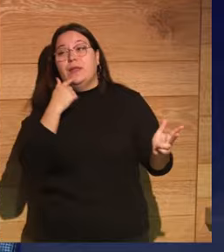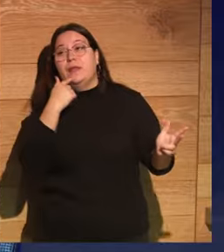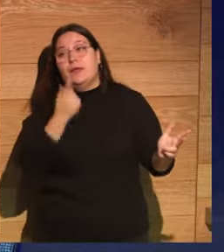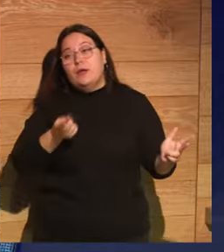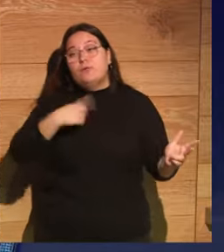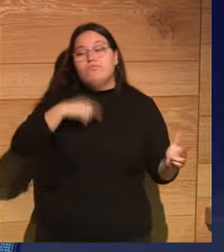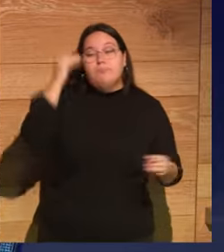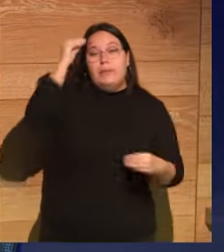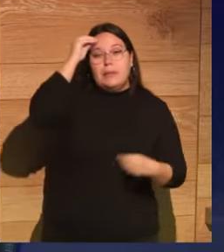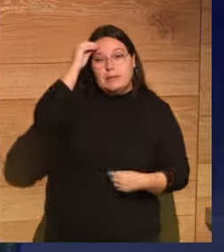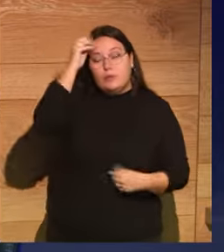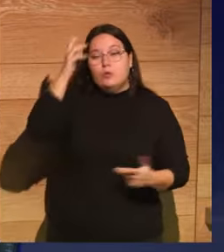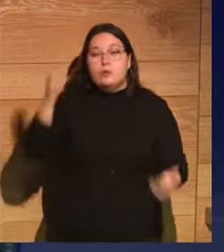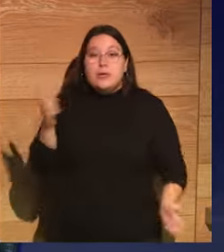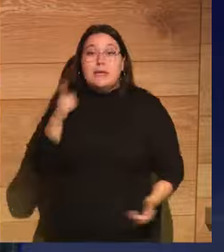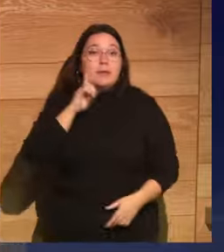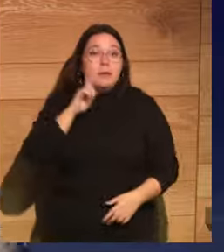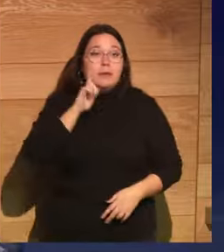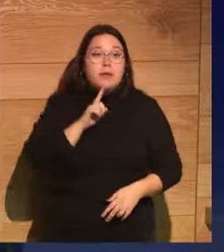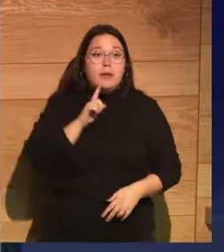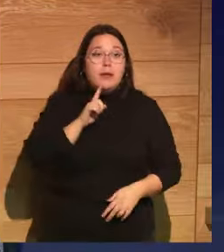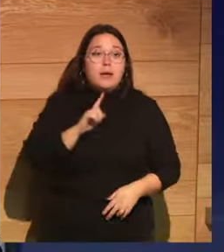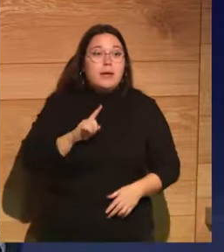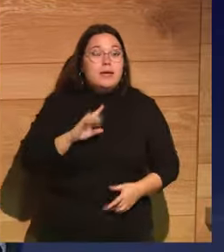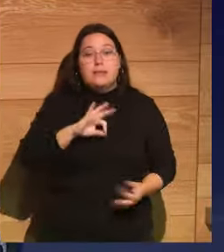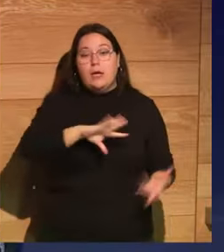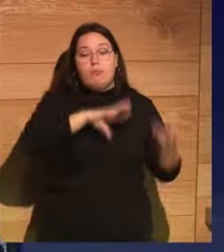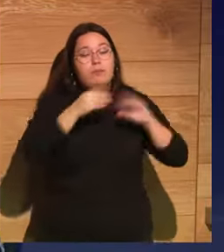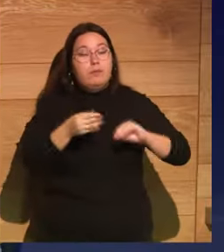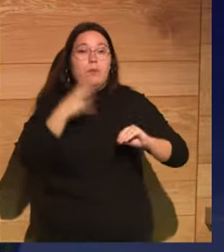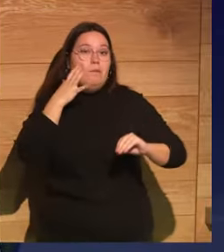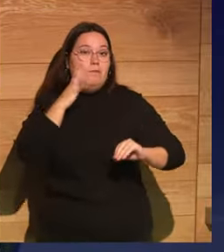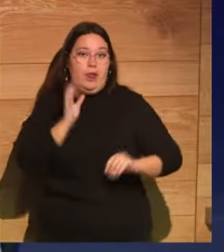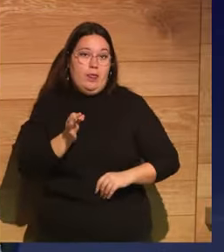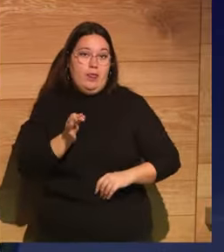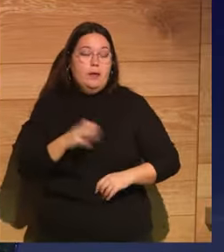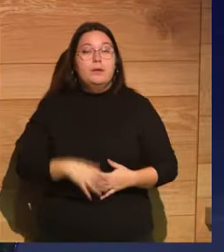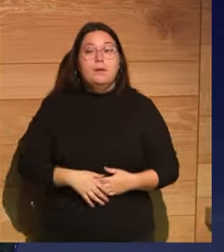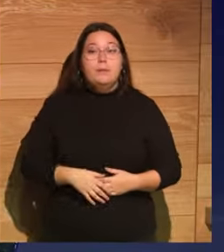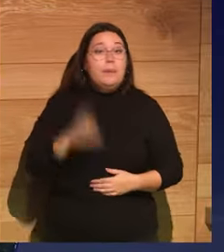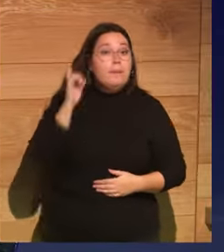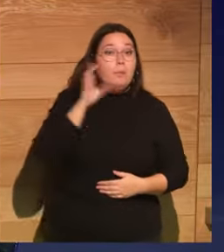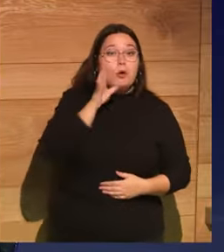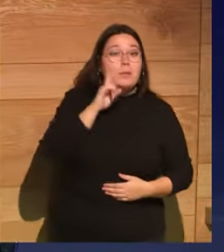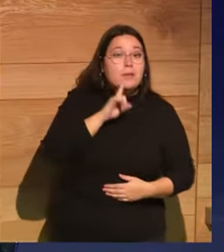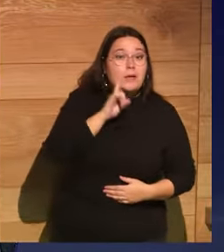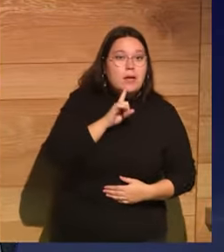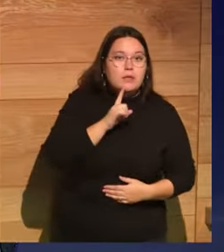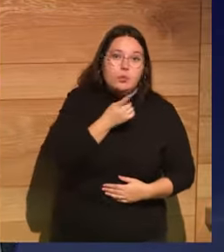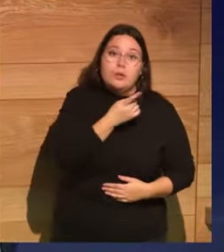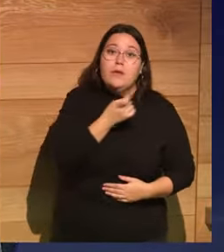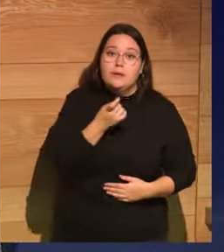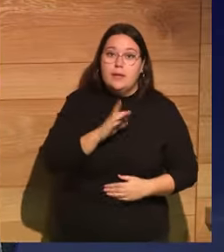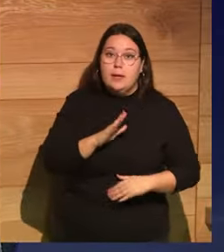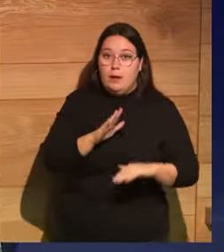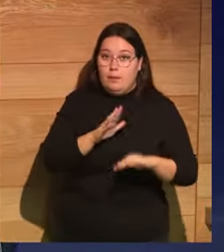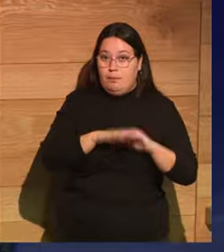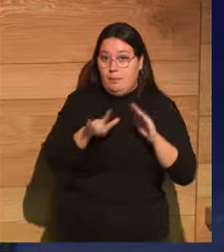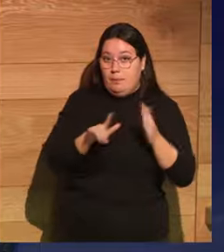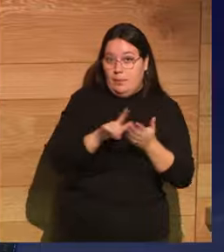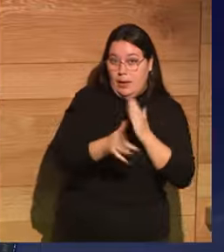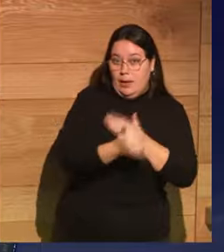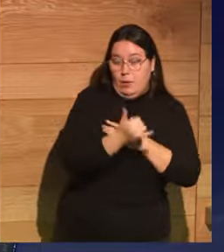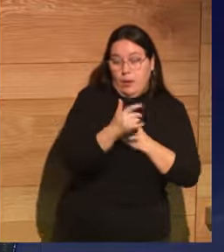pensemos que esa mentira se adopta como una verdad. Y esto es porque la mentira es casi más esencial que el lenguaje